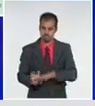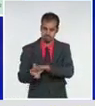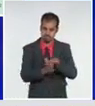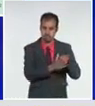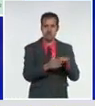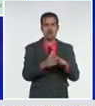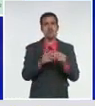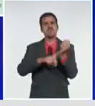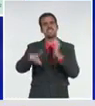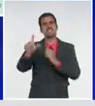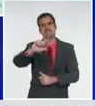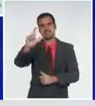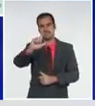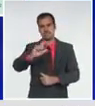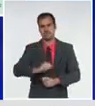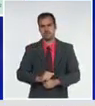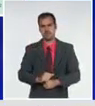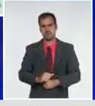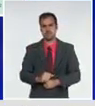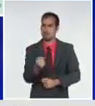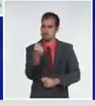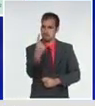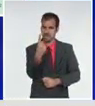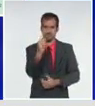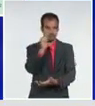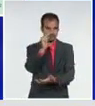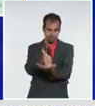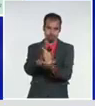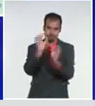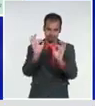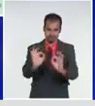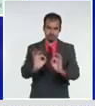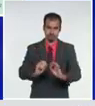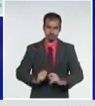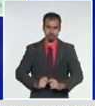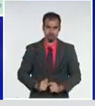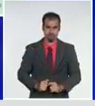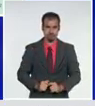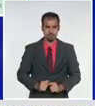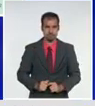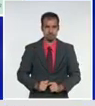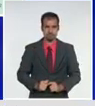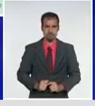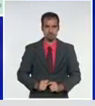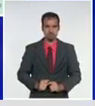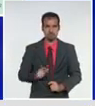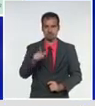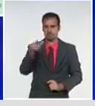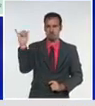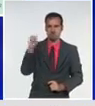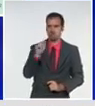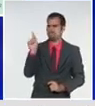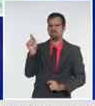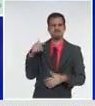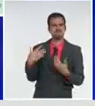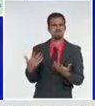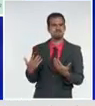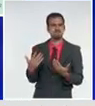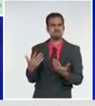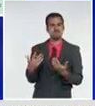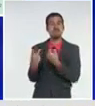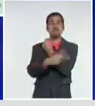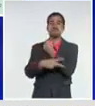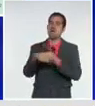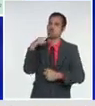municipio Cabecera, el municipio Camagüey, un viajero cubano procedente de Rusia.